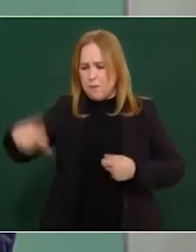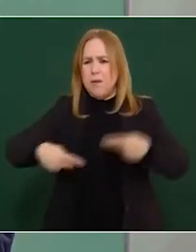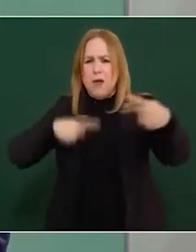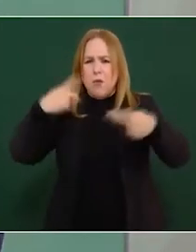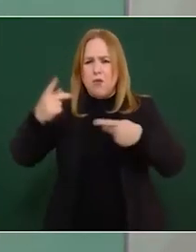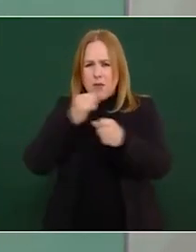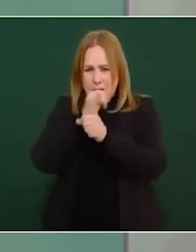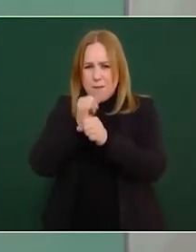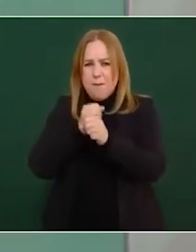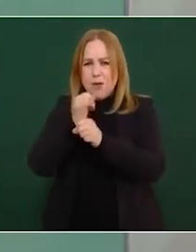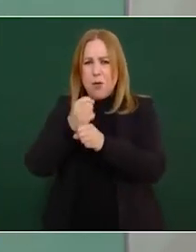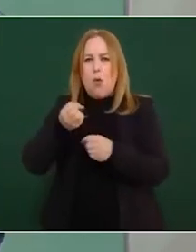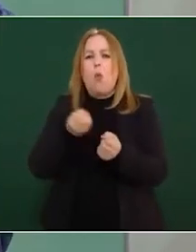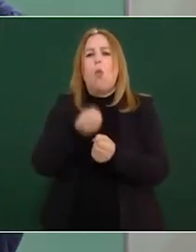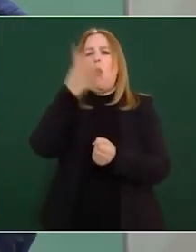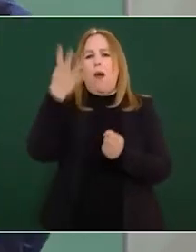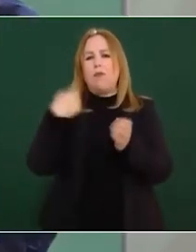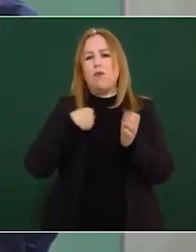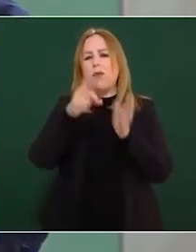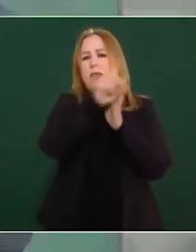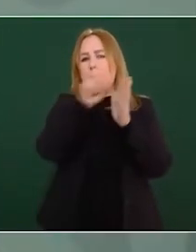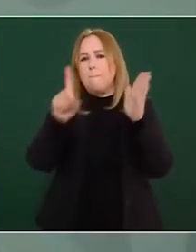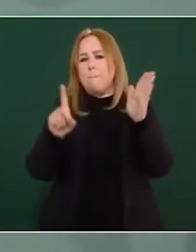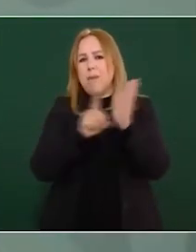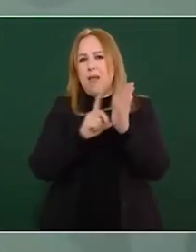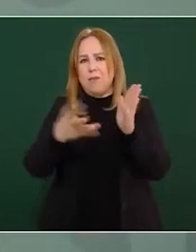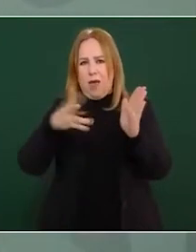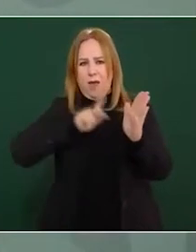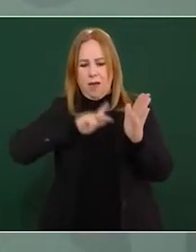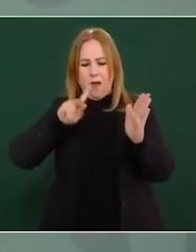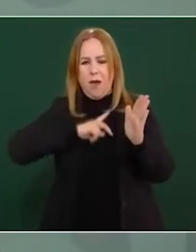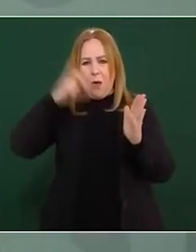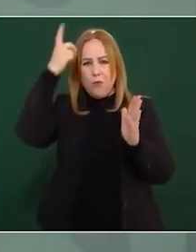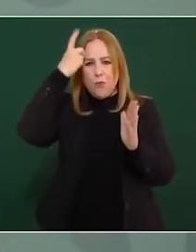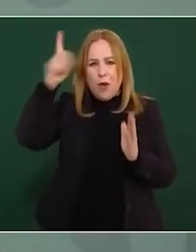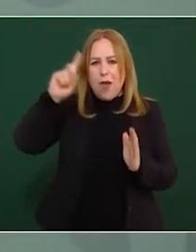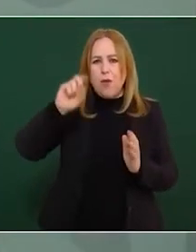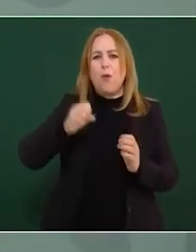cuántos departamentos tienen en méxico cuántos departamentos en el extranjero